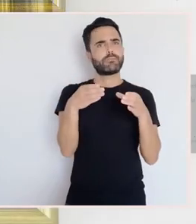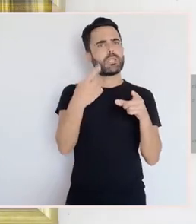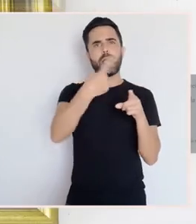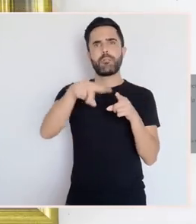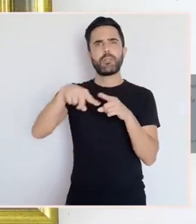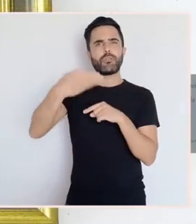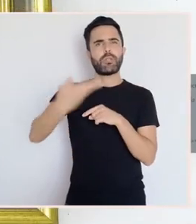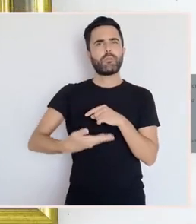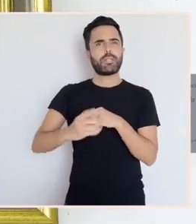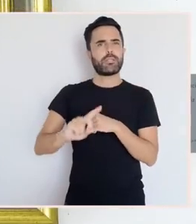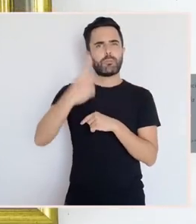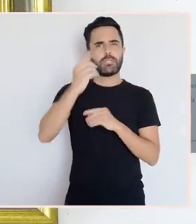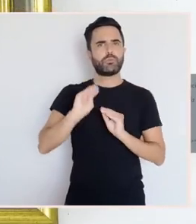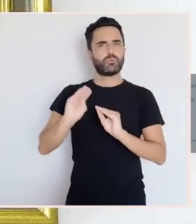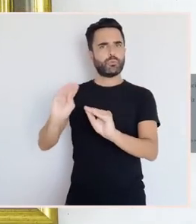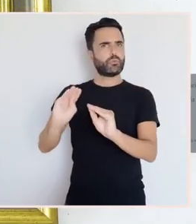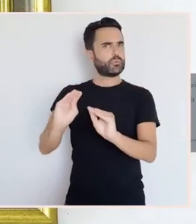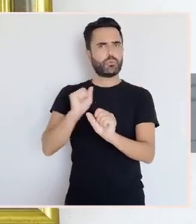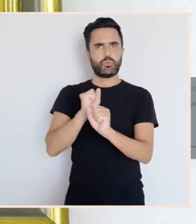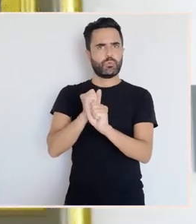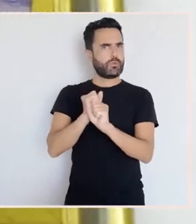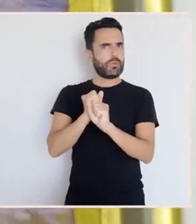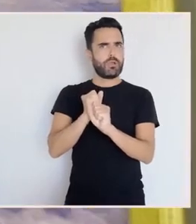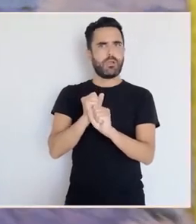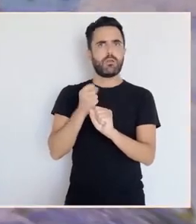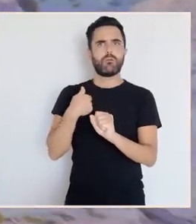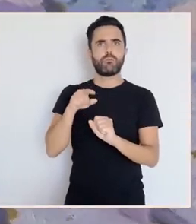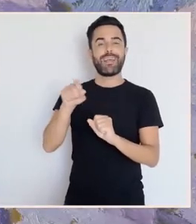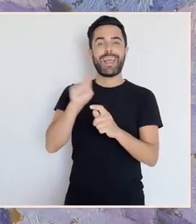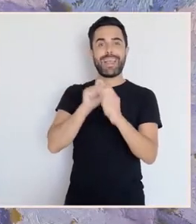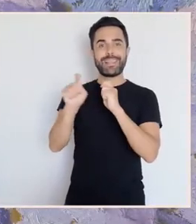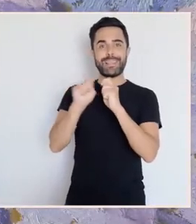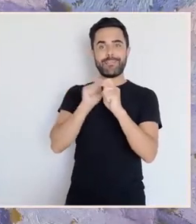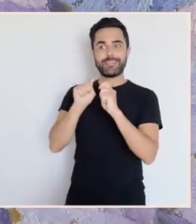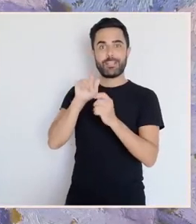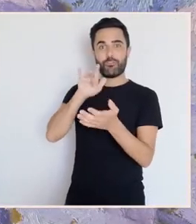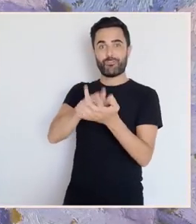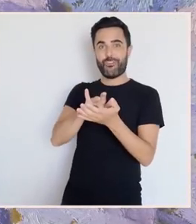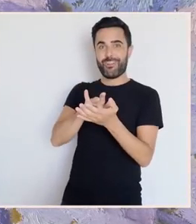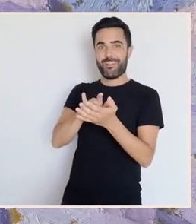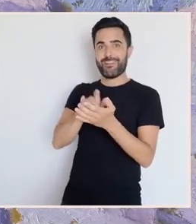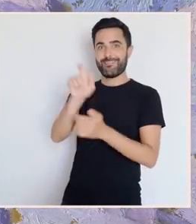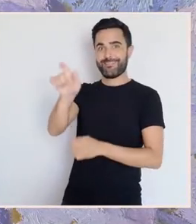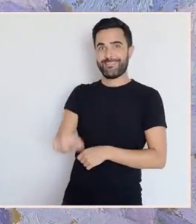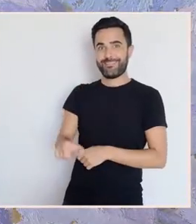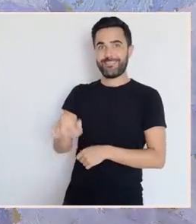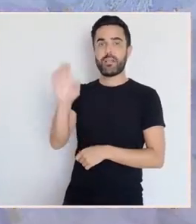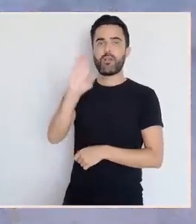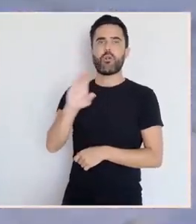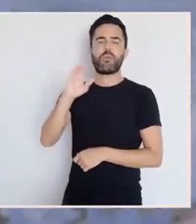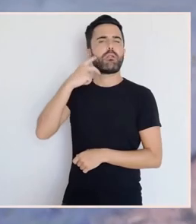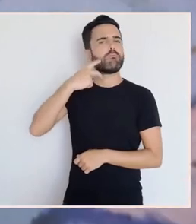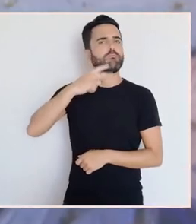os elementos definitorios da obra de Colmeiro. Nunha entrevista que lle fan a Manuel Colmeiro, ele recoñece que